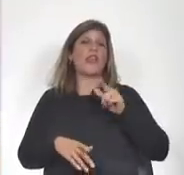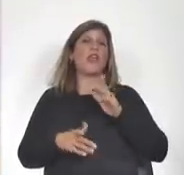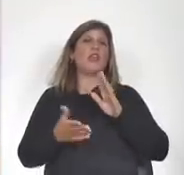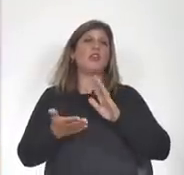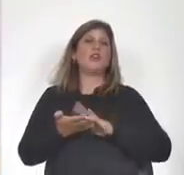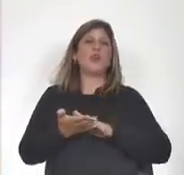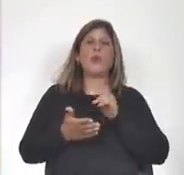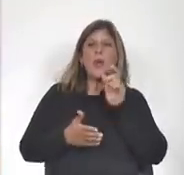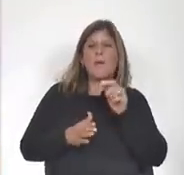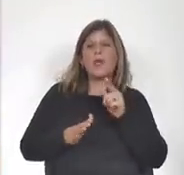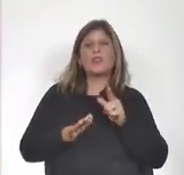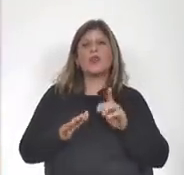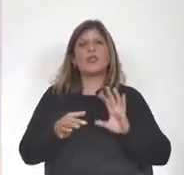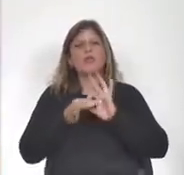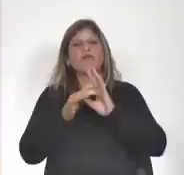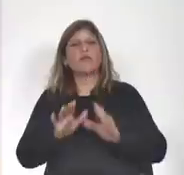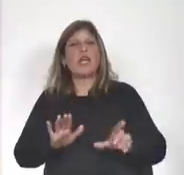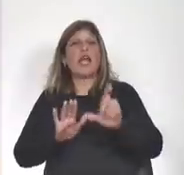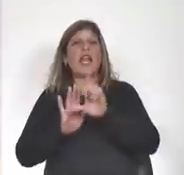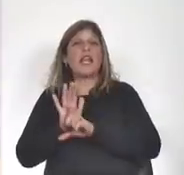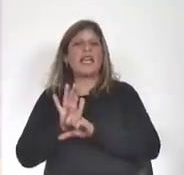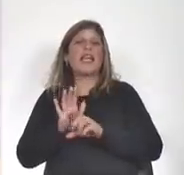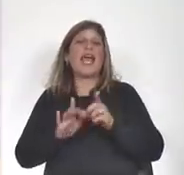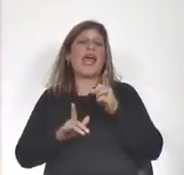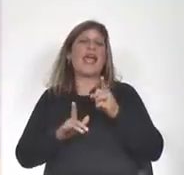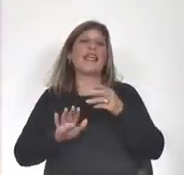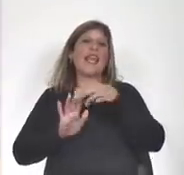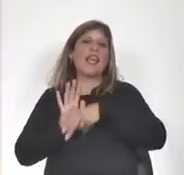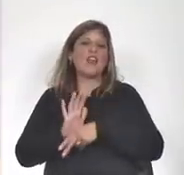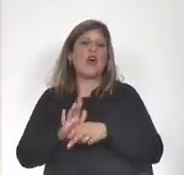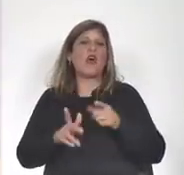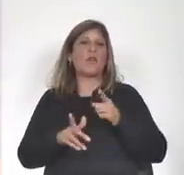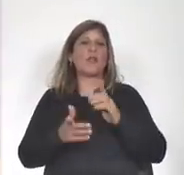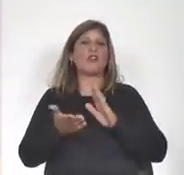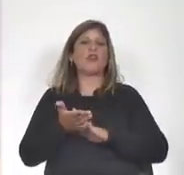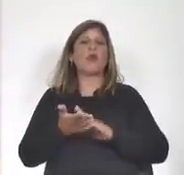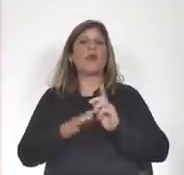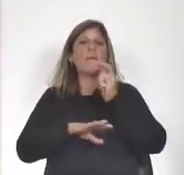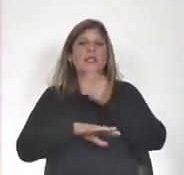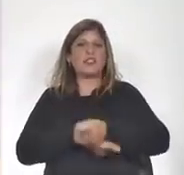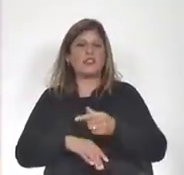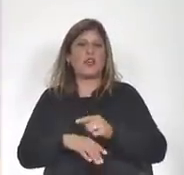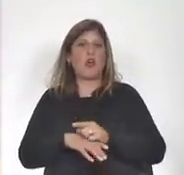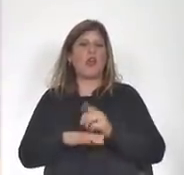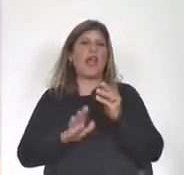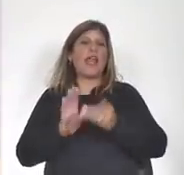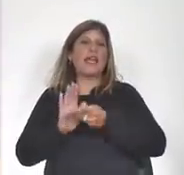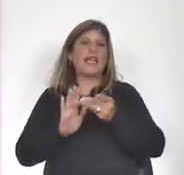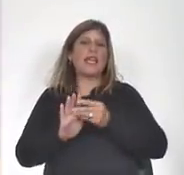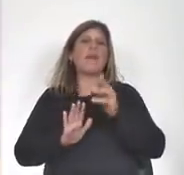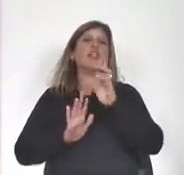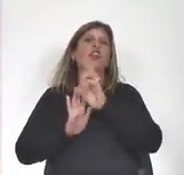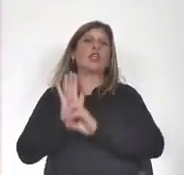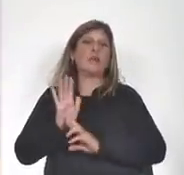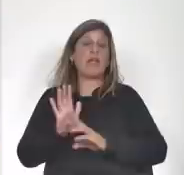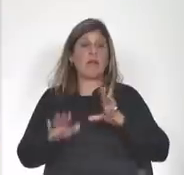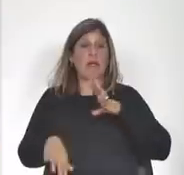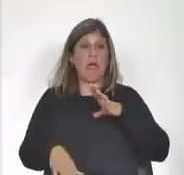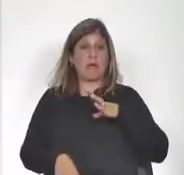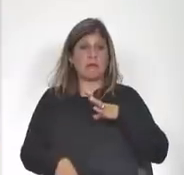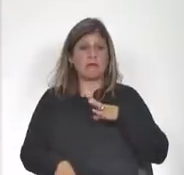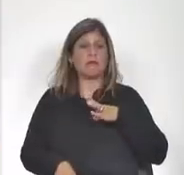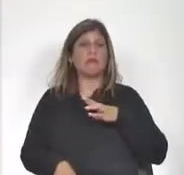legalidad a las normas referidas a la promoción de inversiones a los decretos reglamentarios que existen